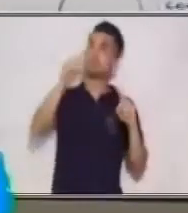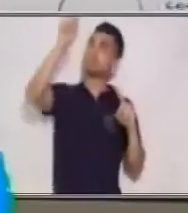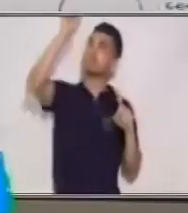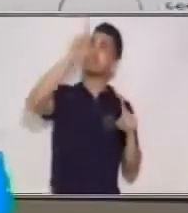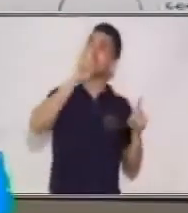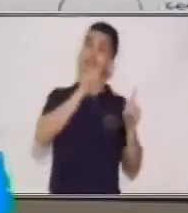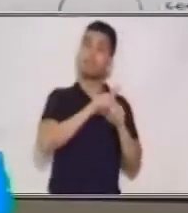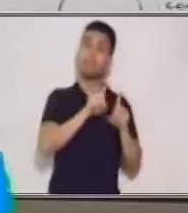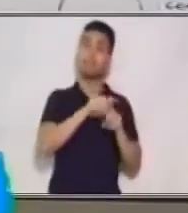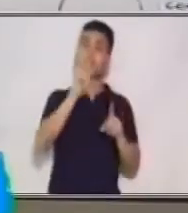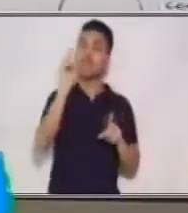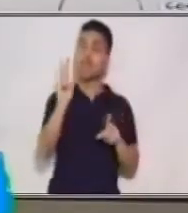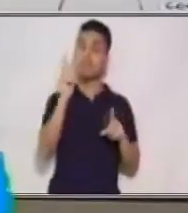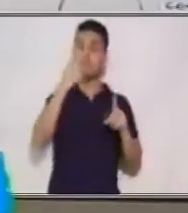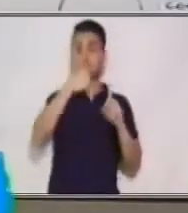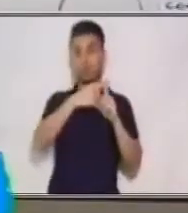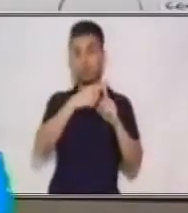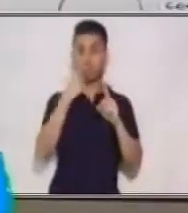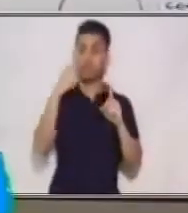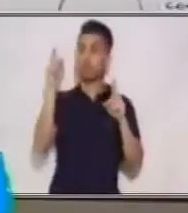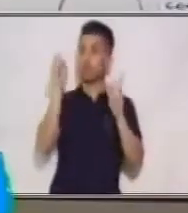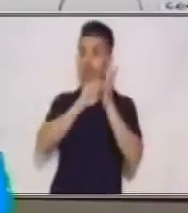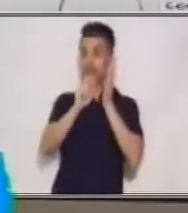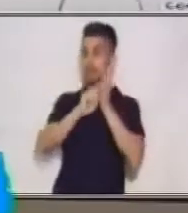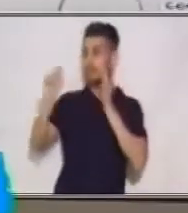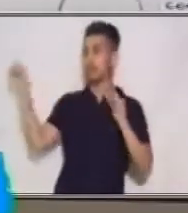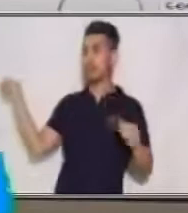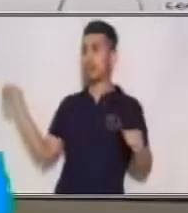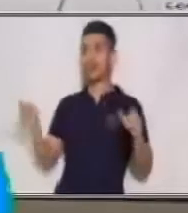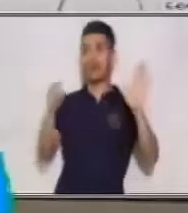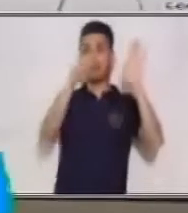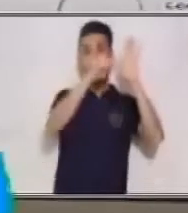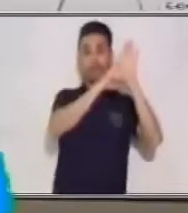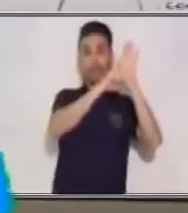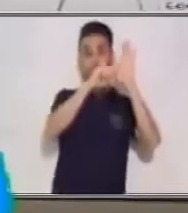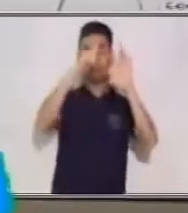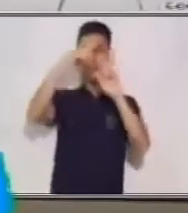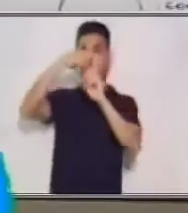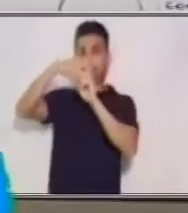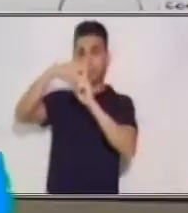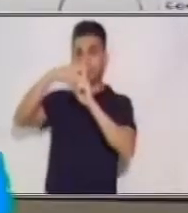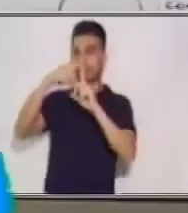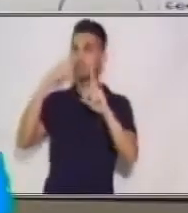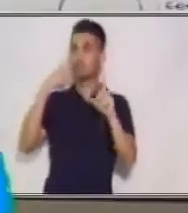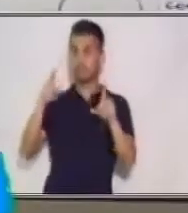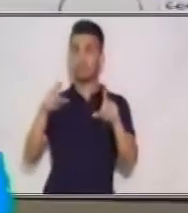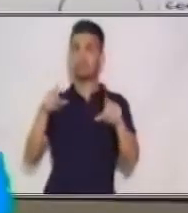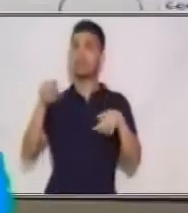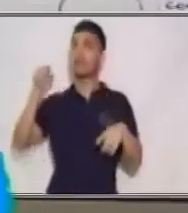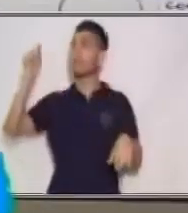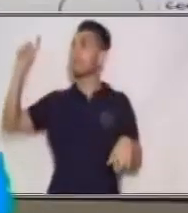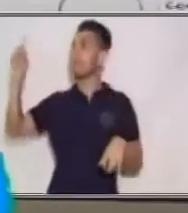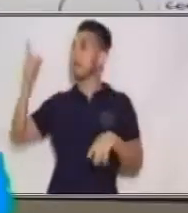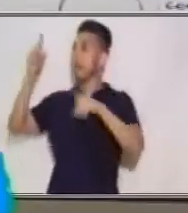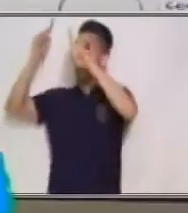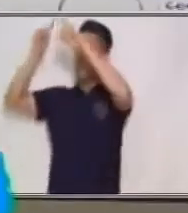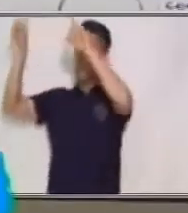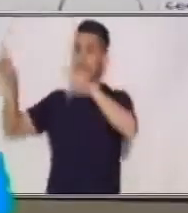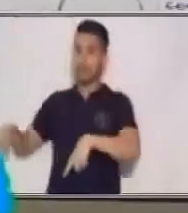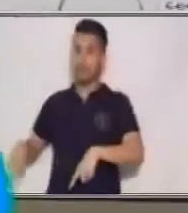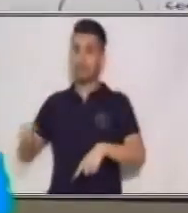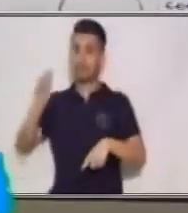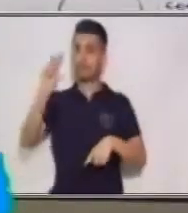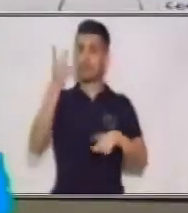Entonces, negativos en X y positivos en Y. Las parejas ordenadas que localicemos en el segundo cuadrante siempre tendrán